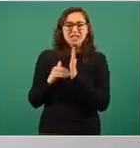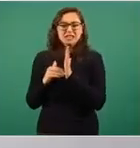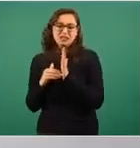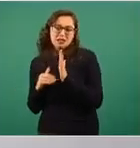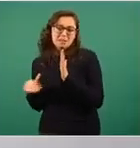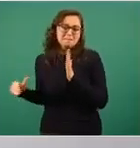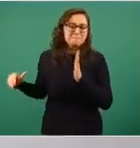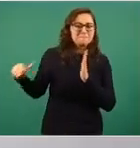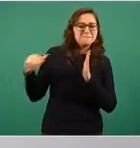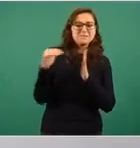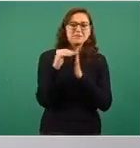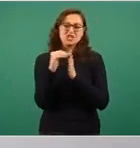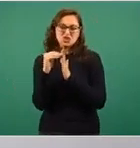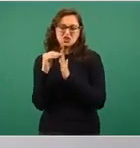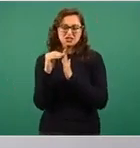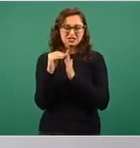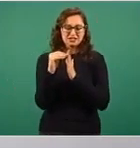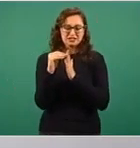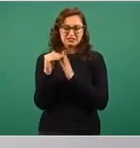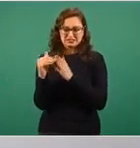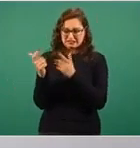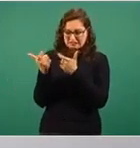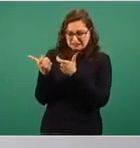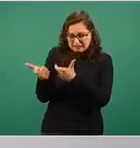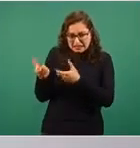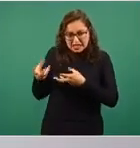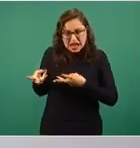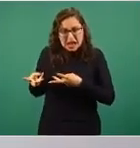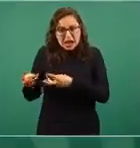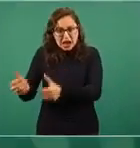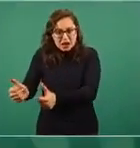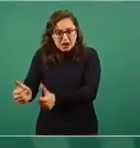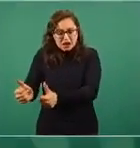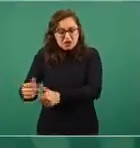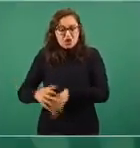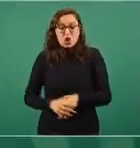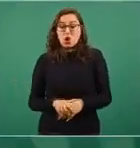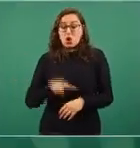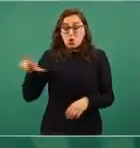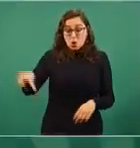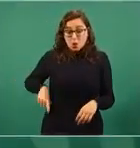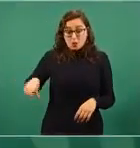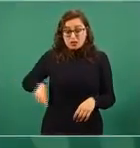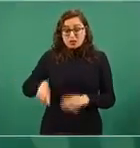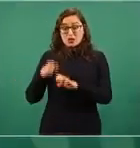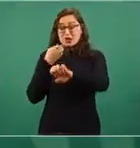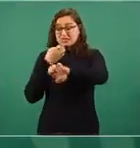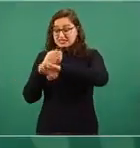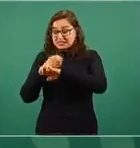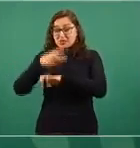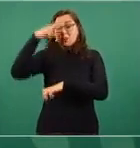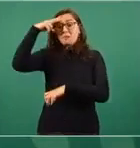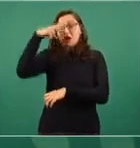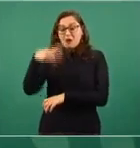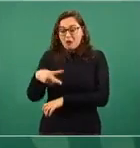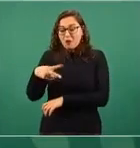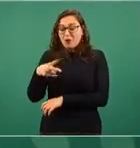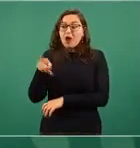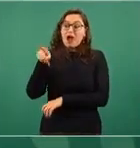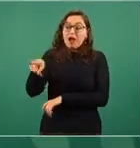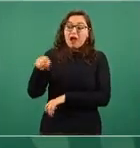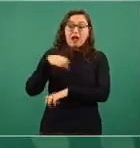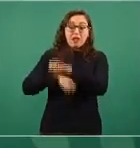Tiene que entregar el gobierno del Estado de México a la empresa